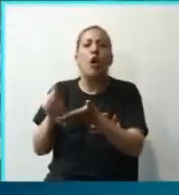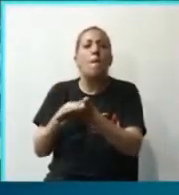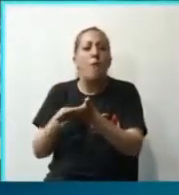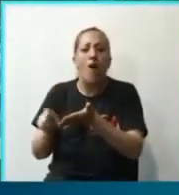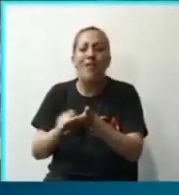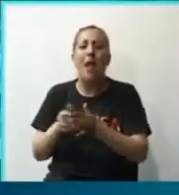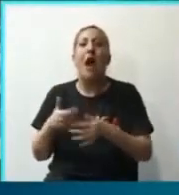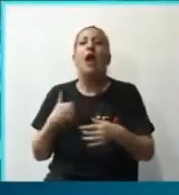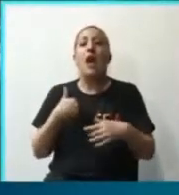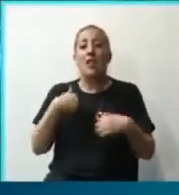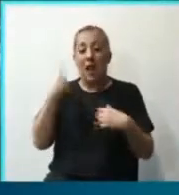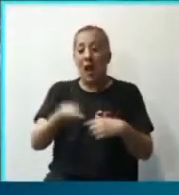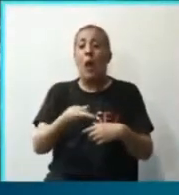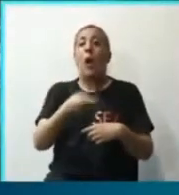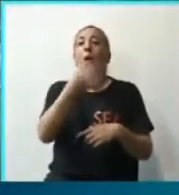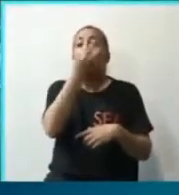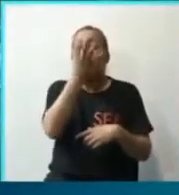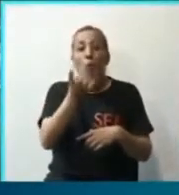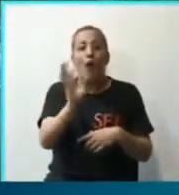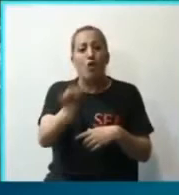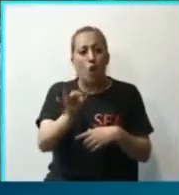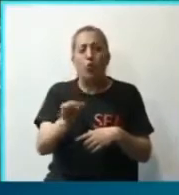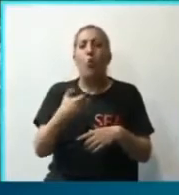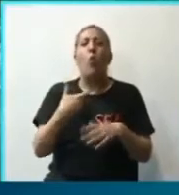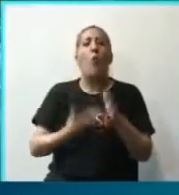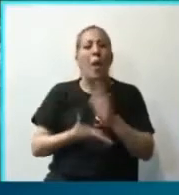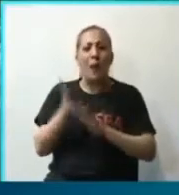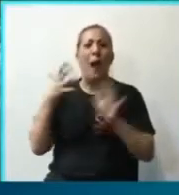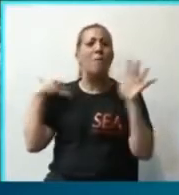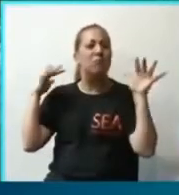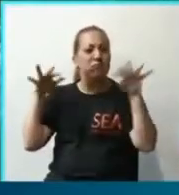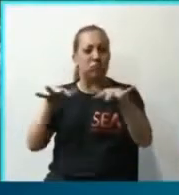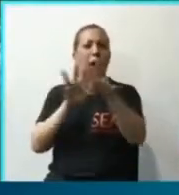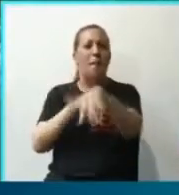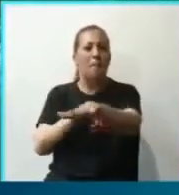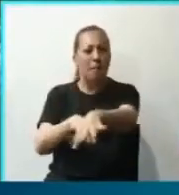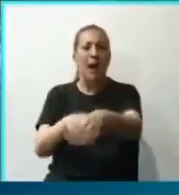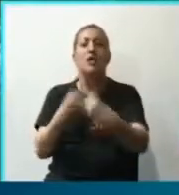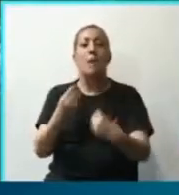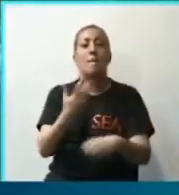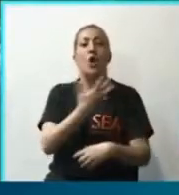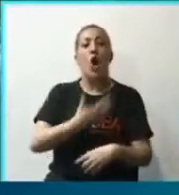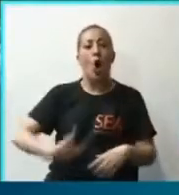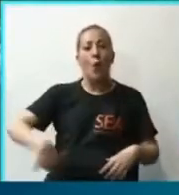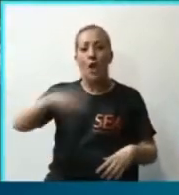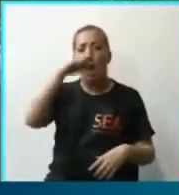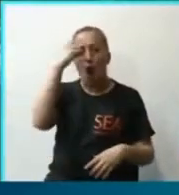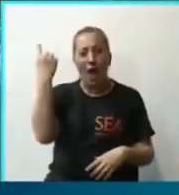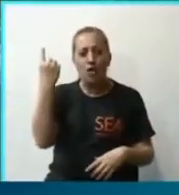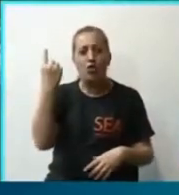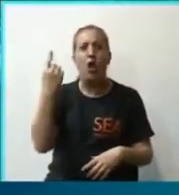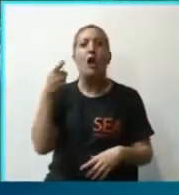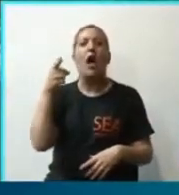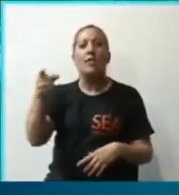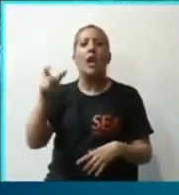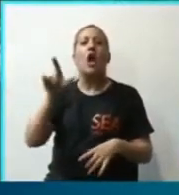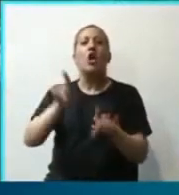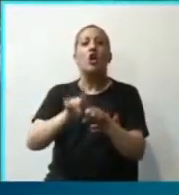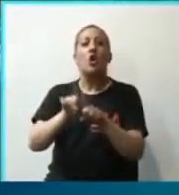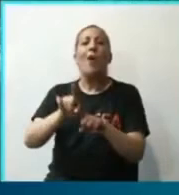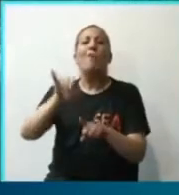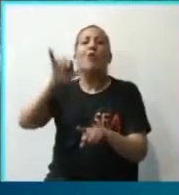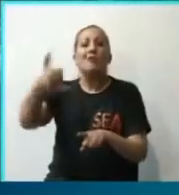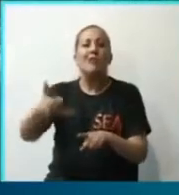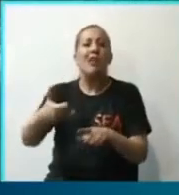nos vamos a movilizar el próximo 24 de octubre como corresponde porque el Congreso Nacional va a convalidar una nueva